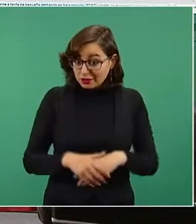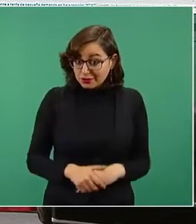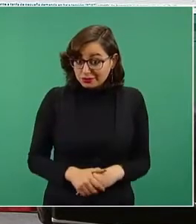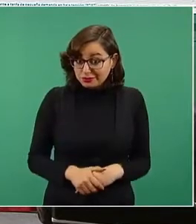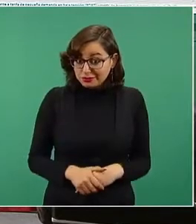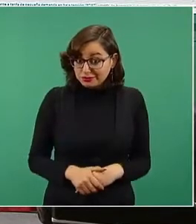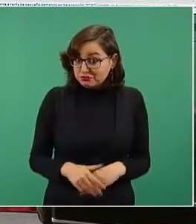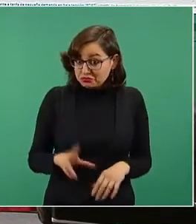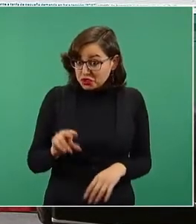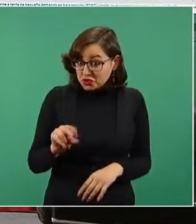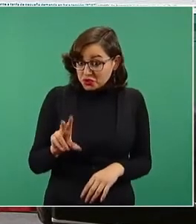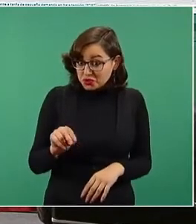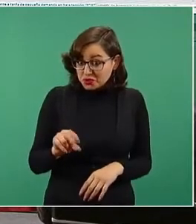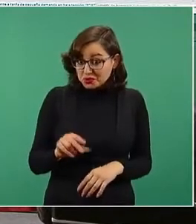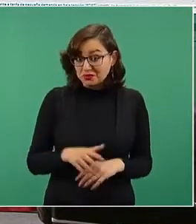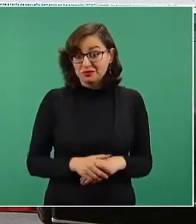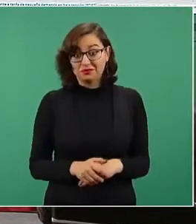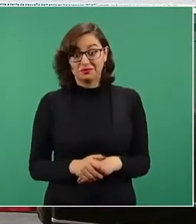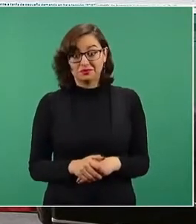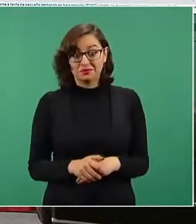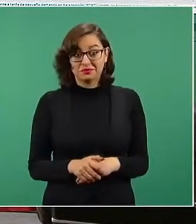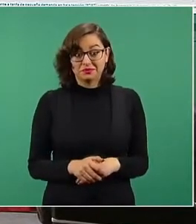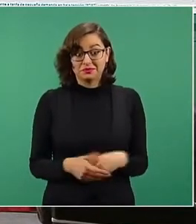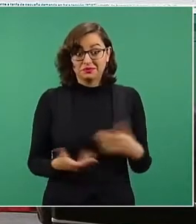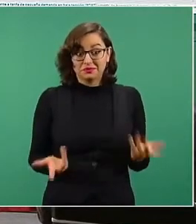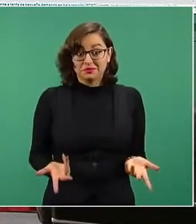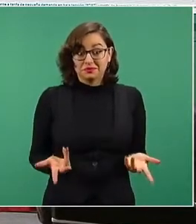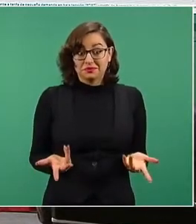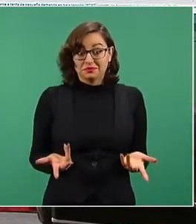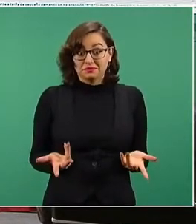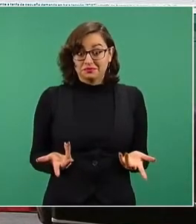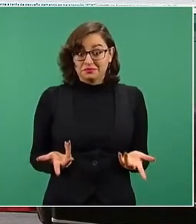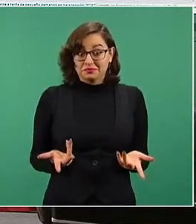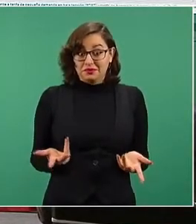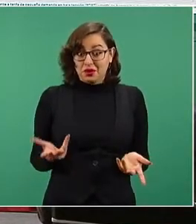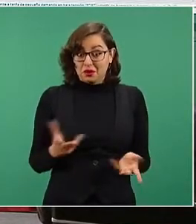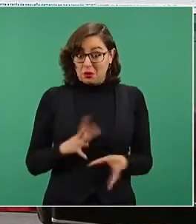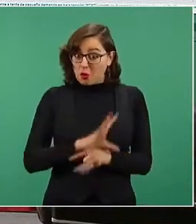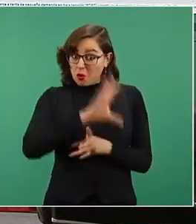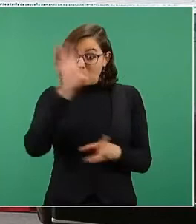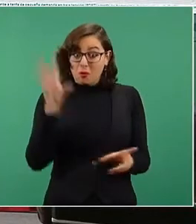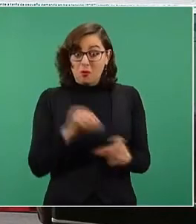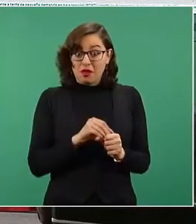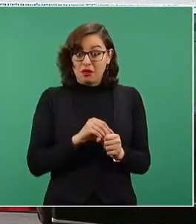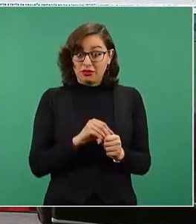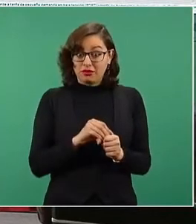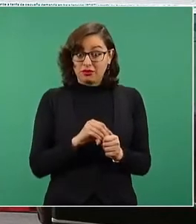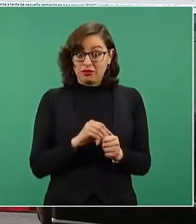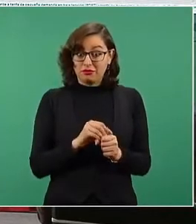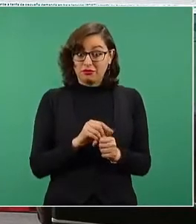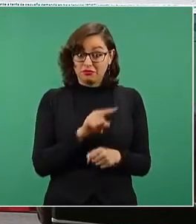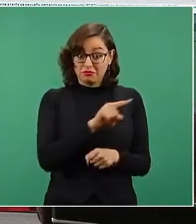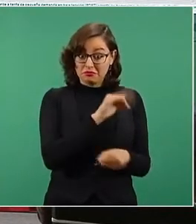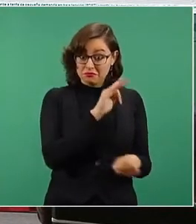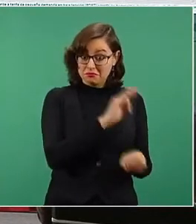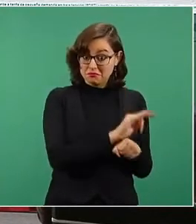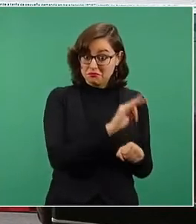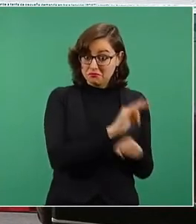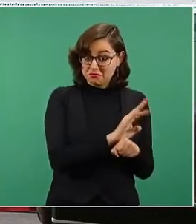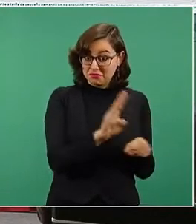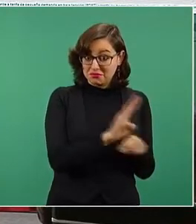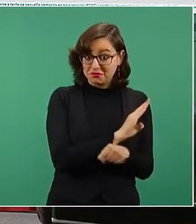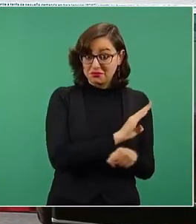pagas más? Ya ni siquiera proporcionalmente, de manera absoluta, paga más un hogar,